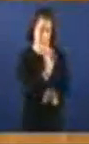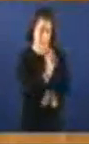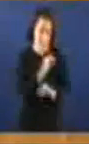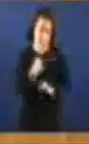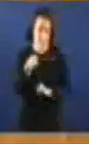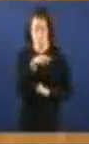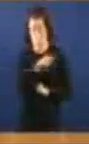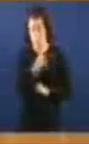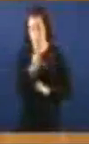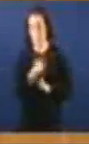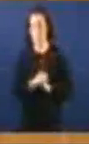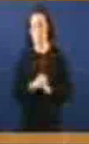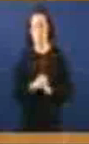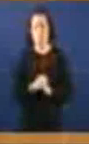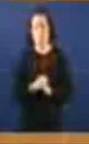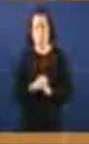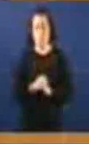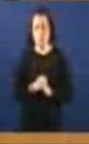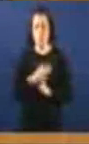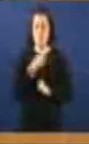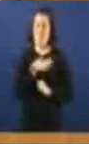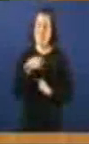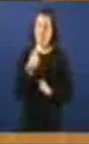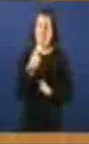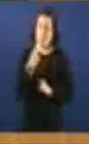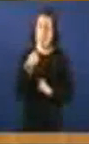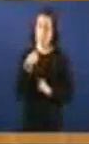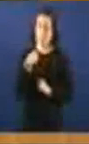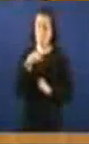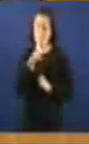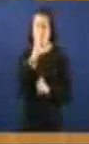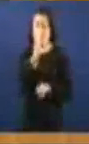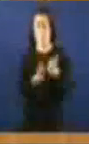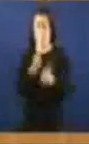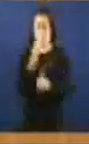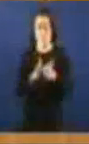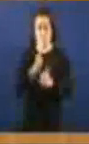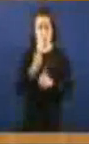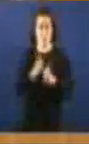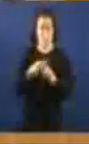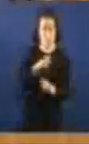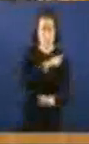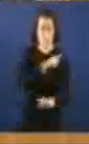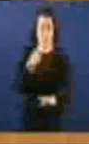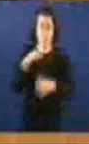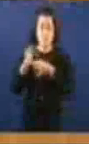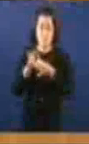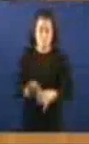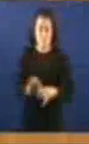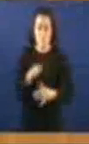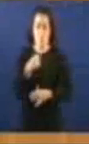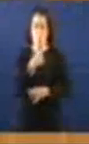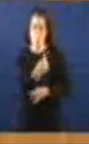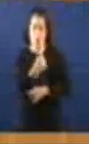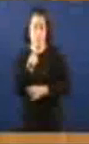súa práctica Quero decir A invasión de competencias Non relativo a unha das dúas castes de